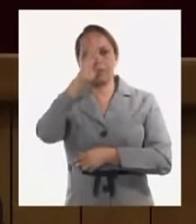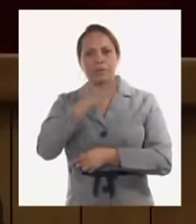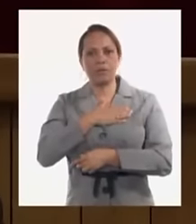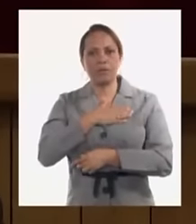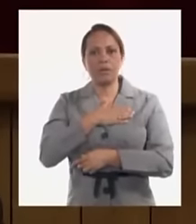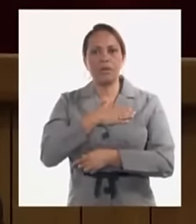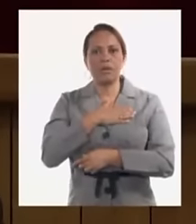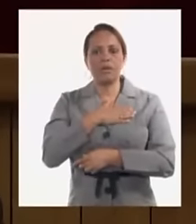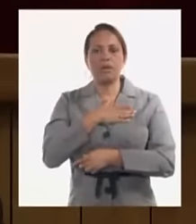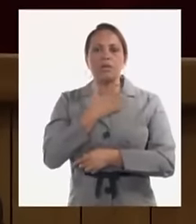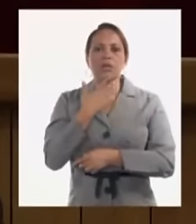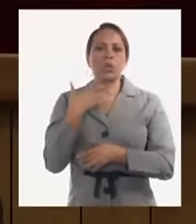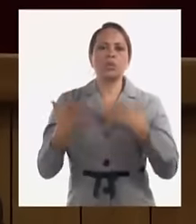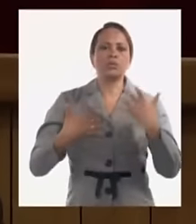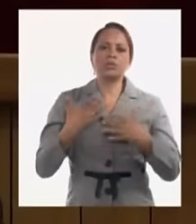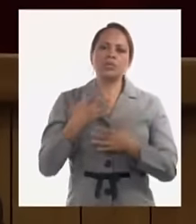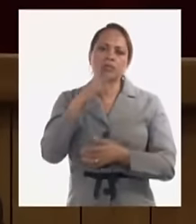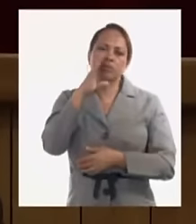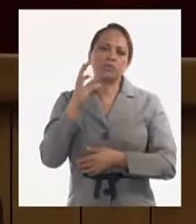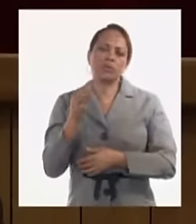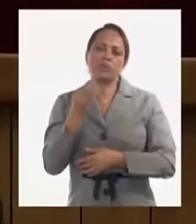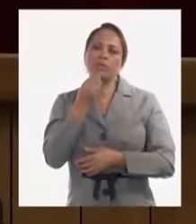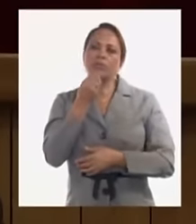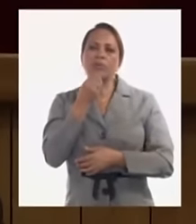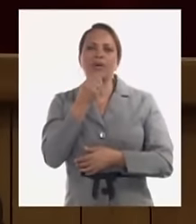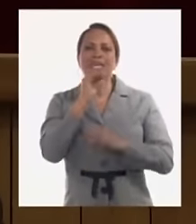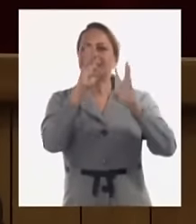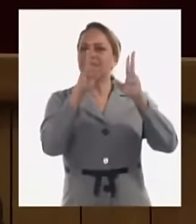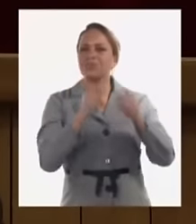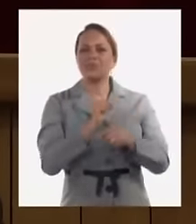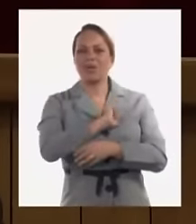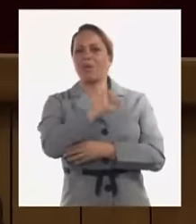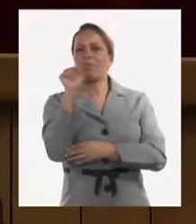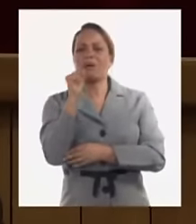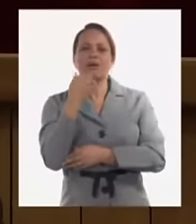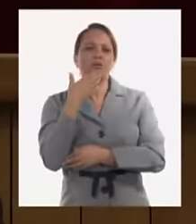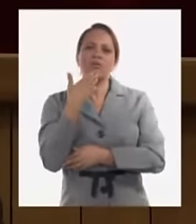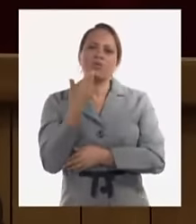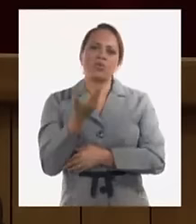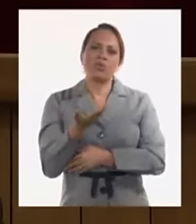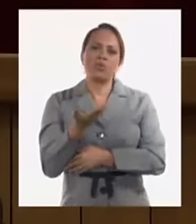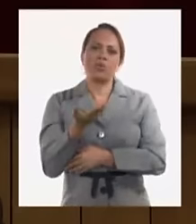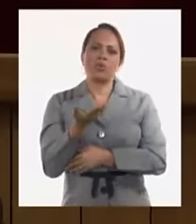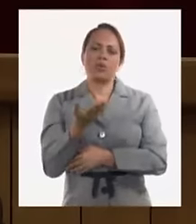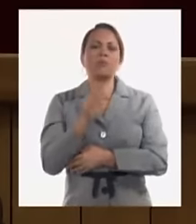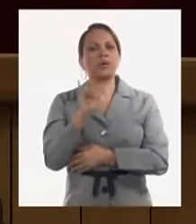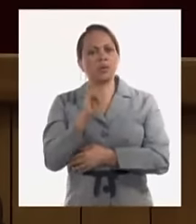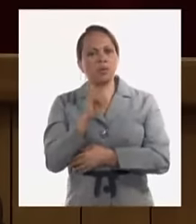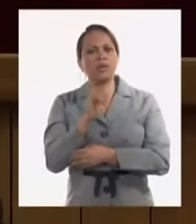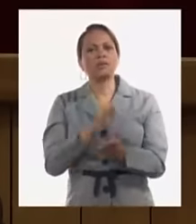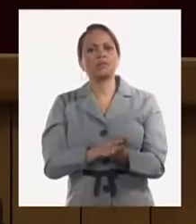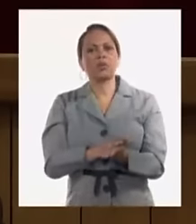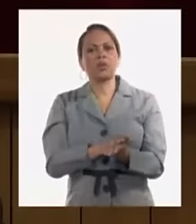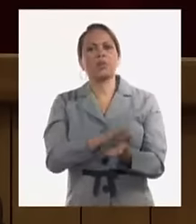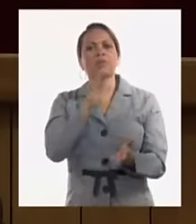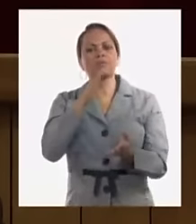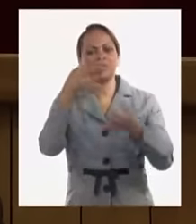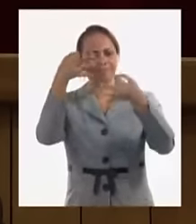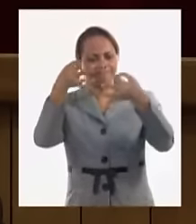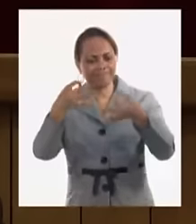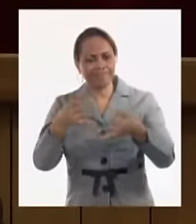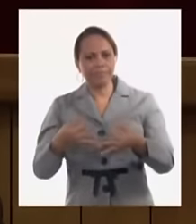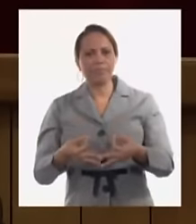insatisfacción por no haber logrado resultados superiores pero también el compromiso y la seguridad